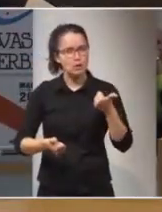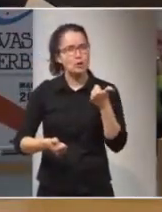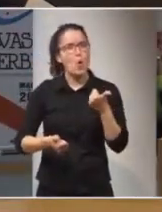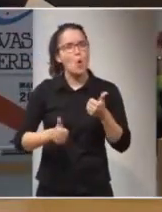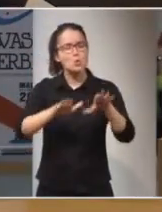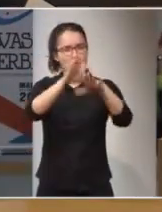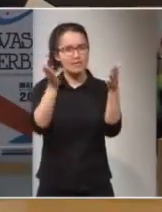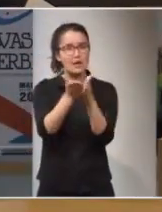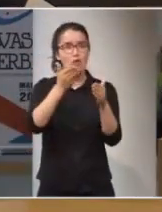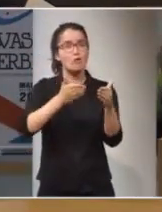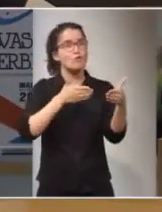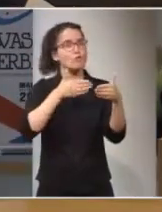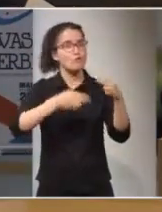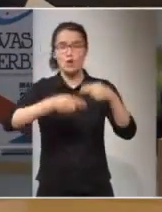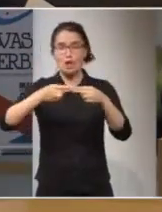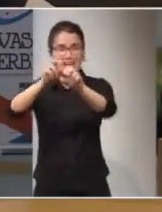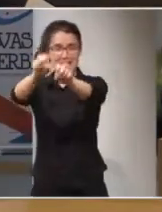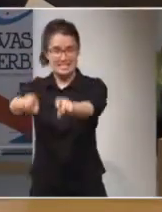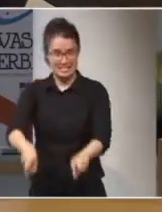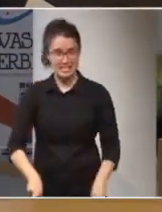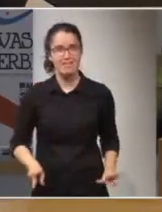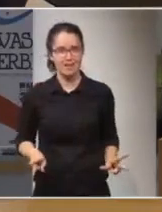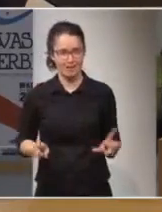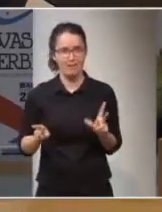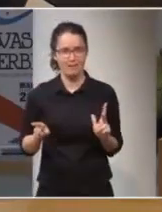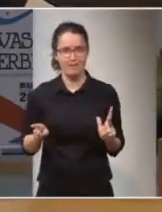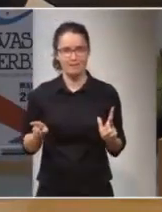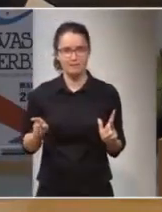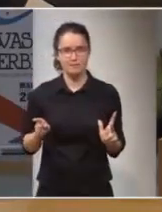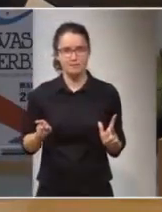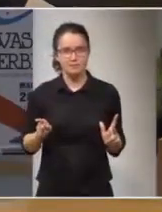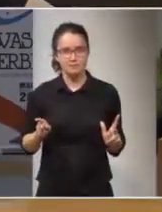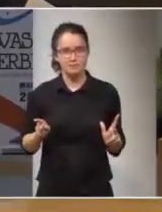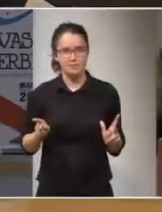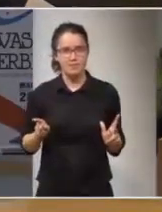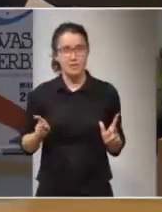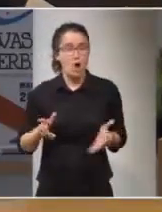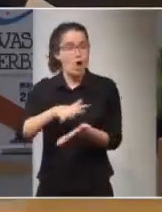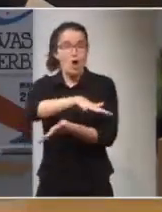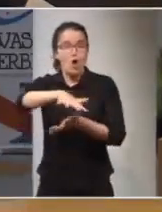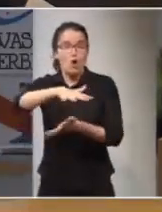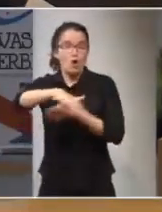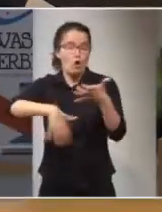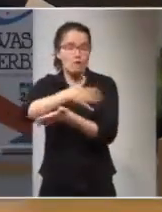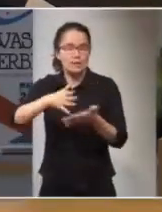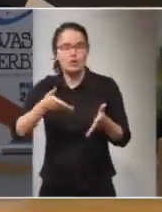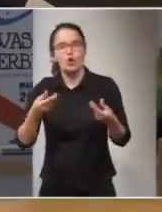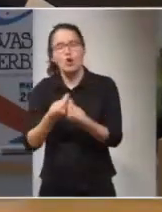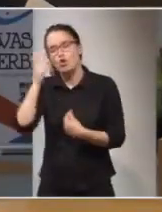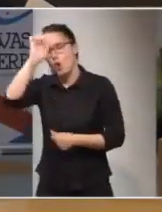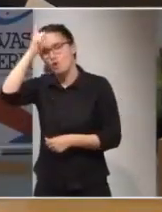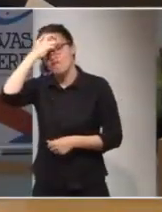sin fronteras, sin que entre en conflicto con conceptos de